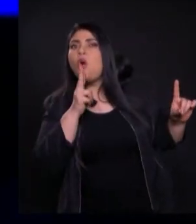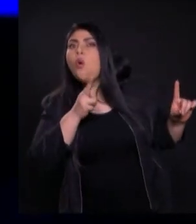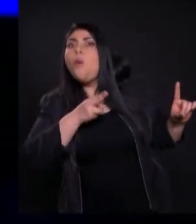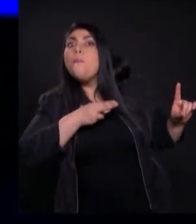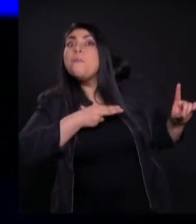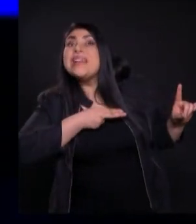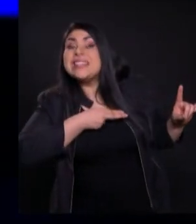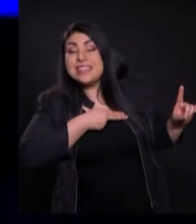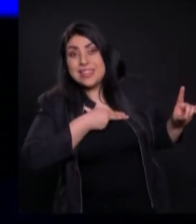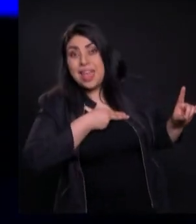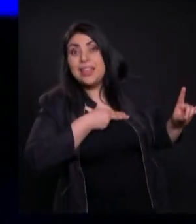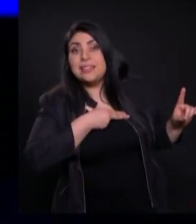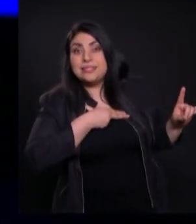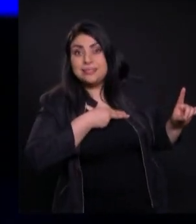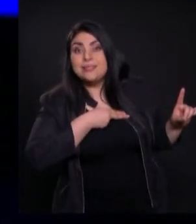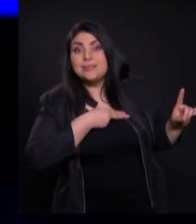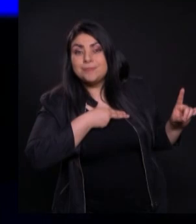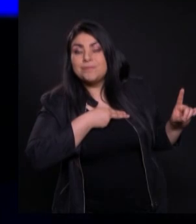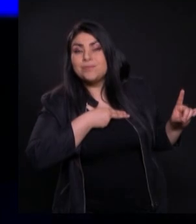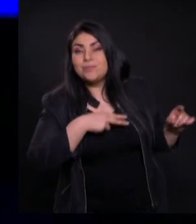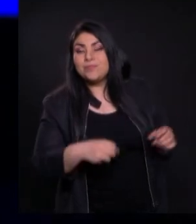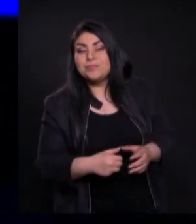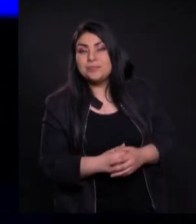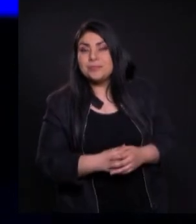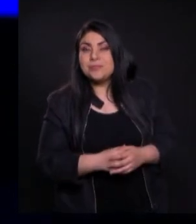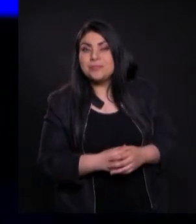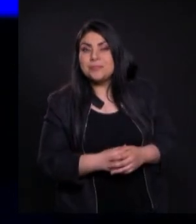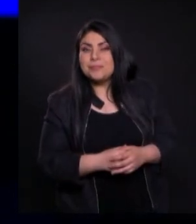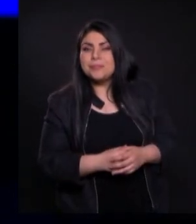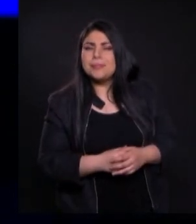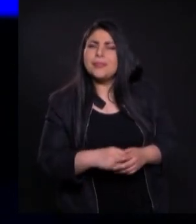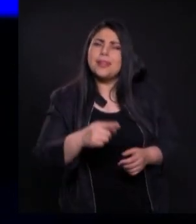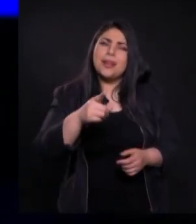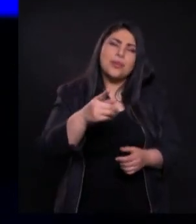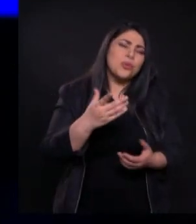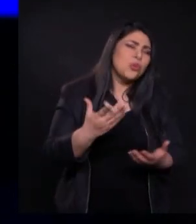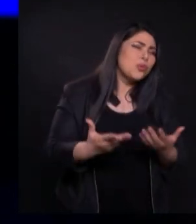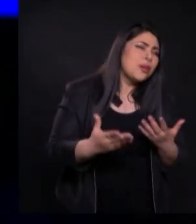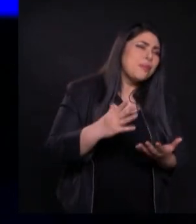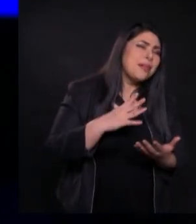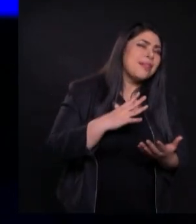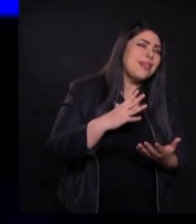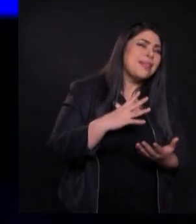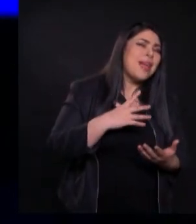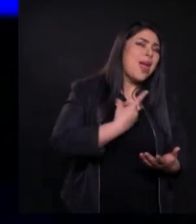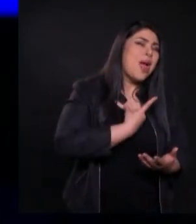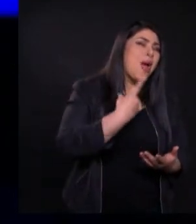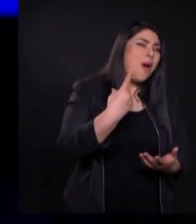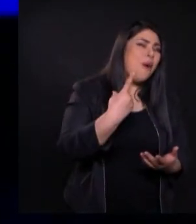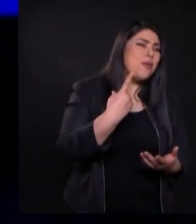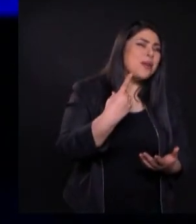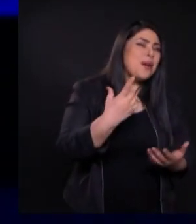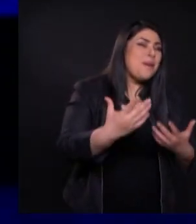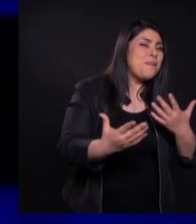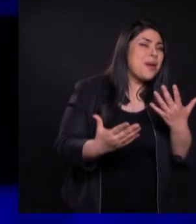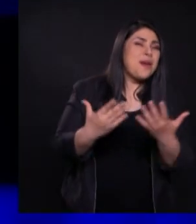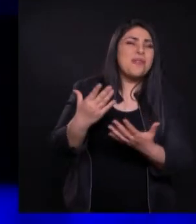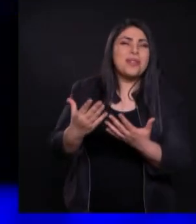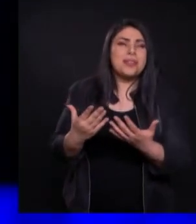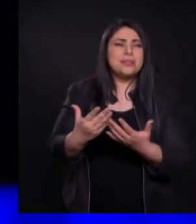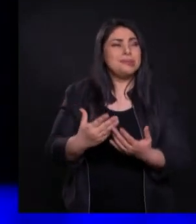Incluso Es posible Que Dios Te haya dado La oportunidad De tener algo Único Para ofrecer A los demás No te jactes De ello